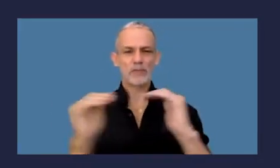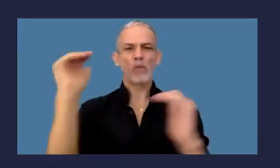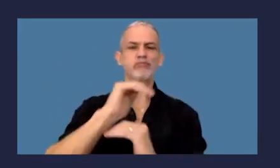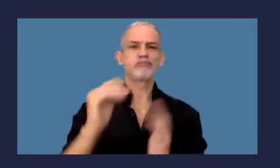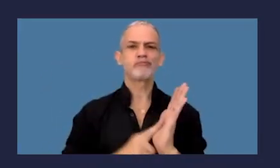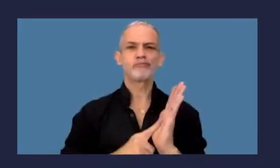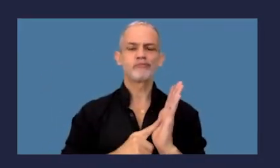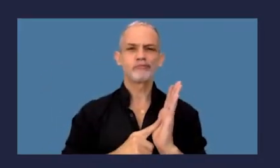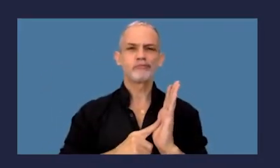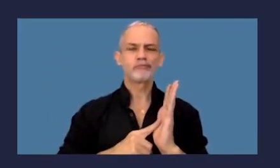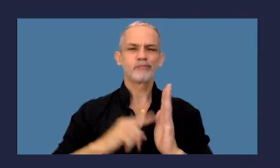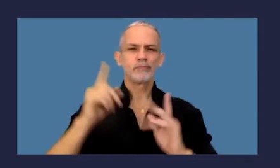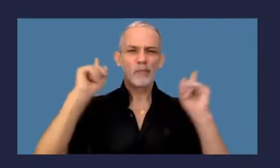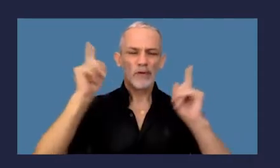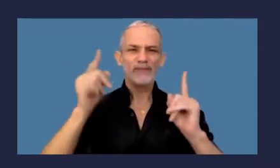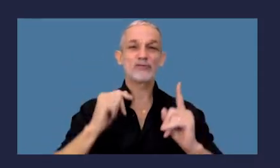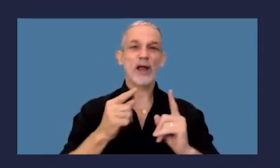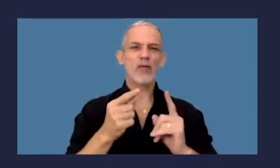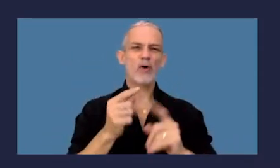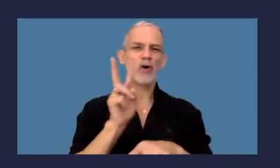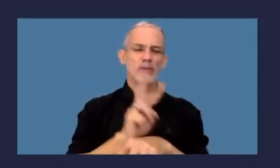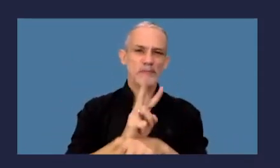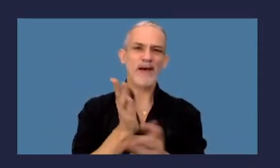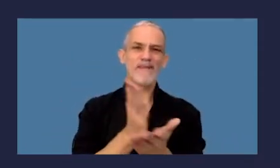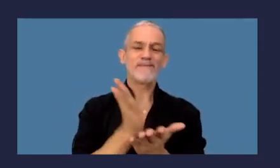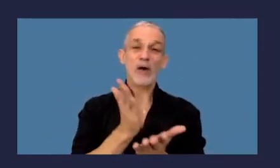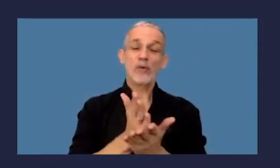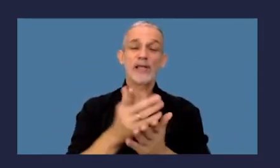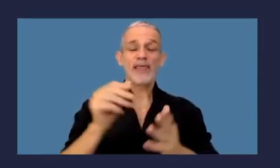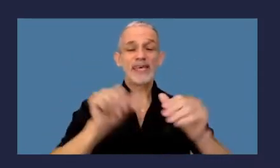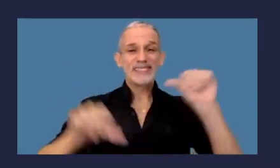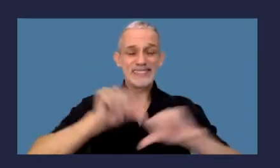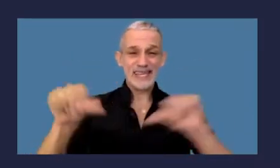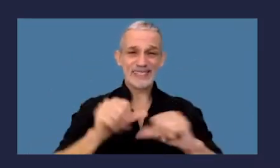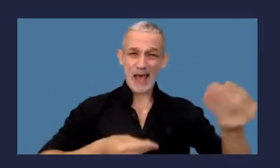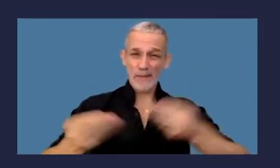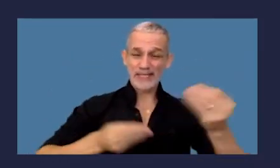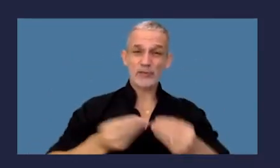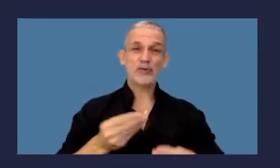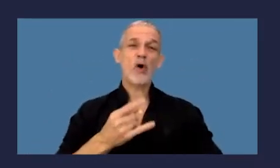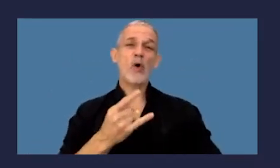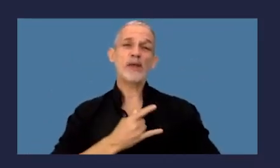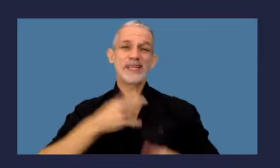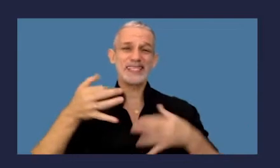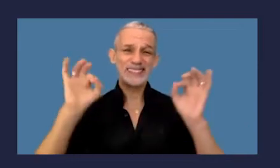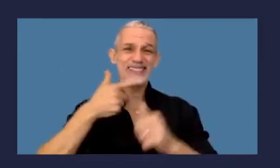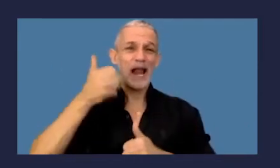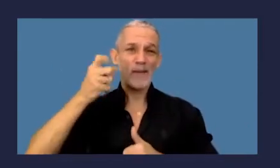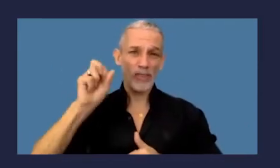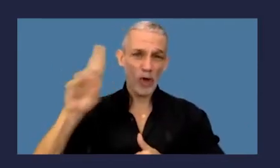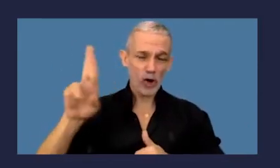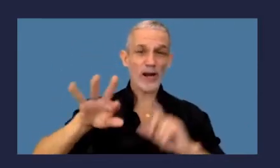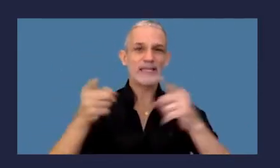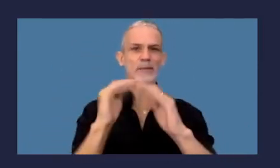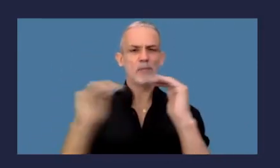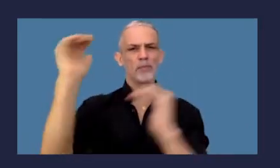cátedra de la auditoría y seguridad en sistemas de información de la Facultad de Ciencias de la Administración en la Universidad de Salvador, también fue titular en posgrado de la